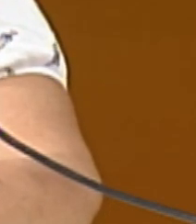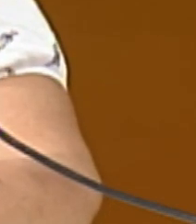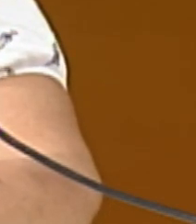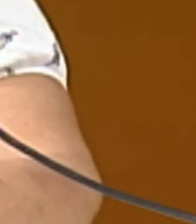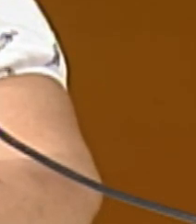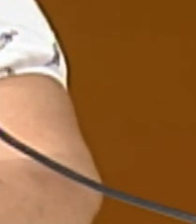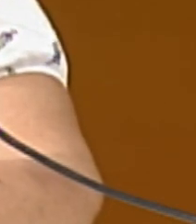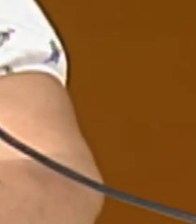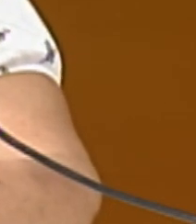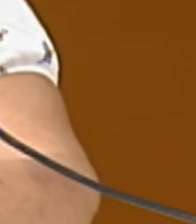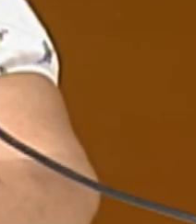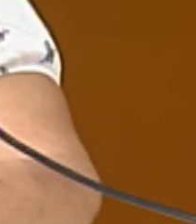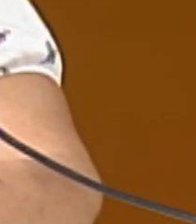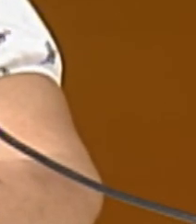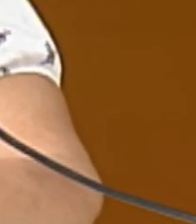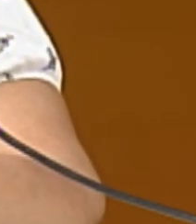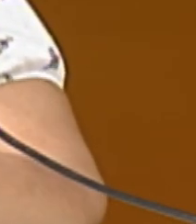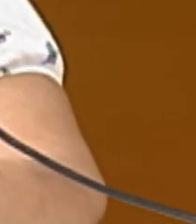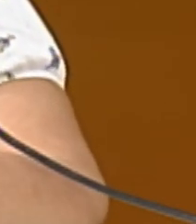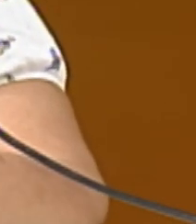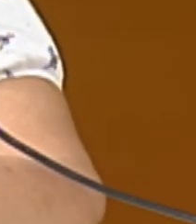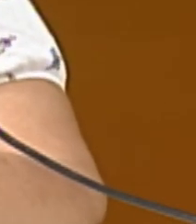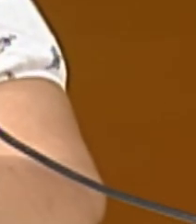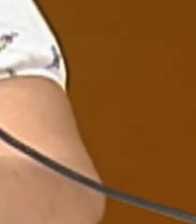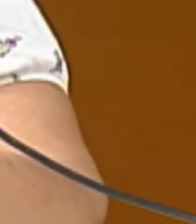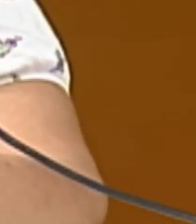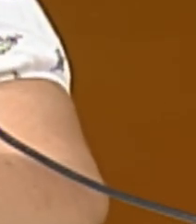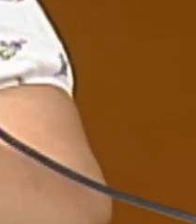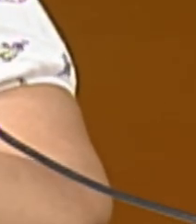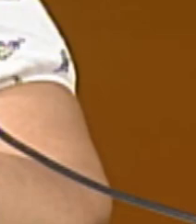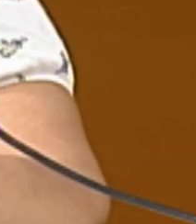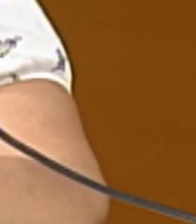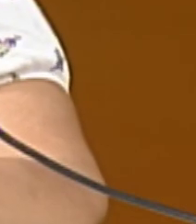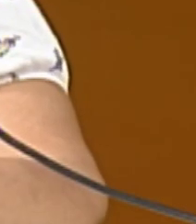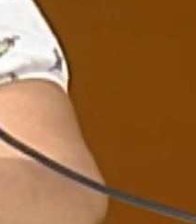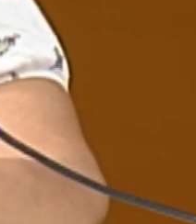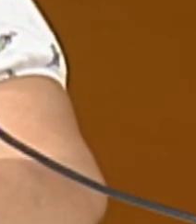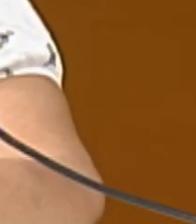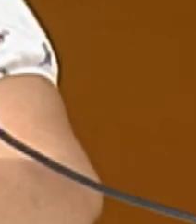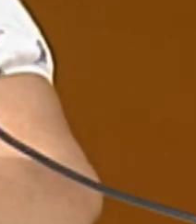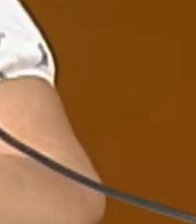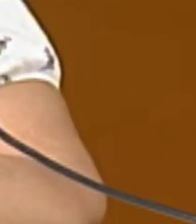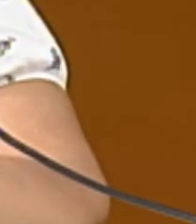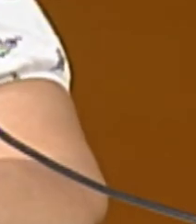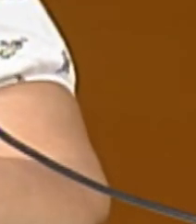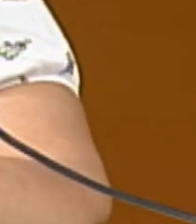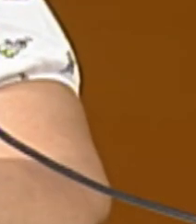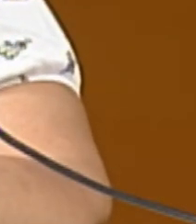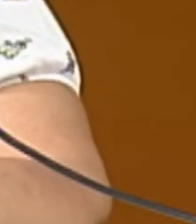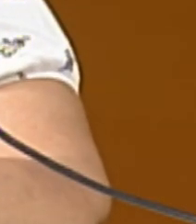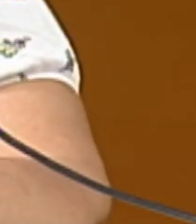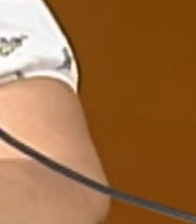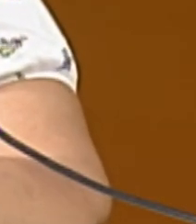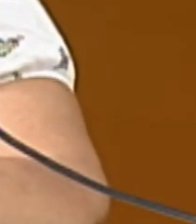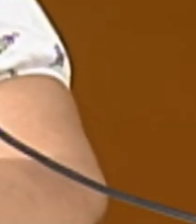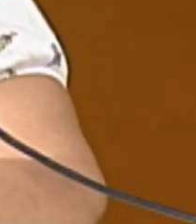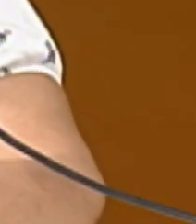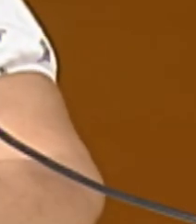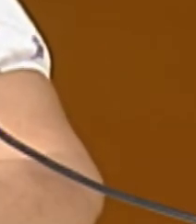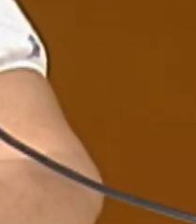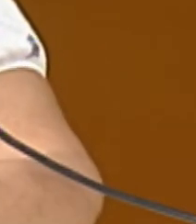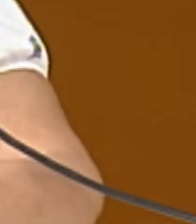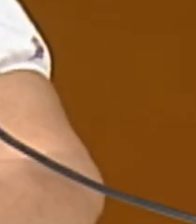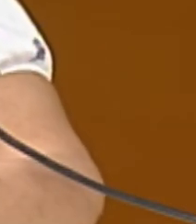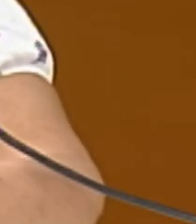no se sanaron. No, no, no, es decir, que sigue la persistencia del virus en su organismo. Tienen todavía una carga viral detectable